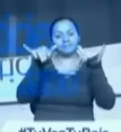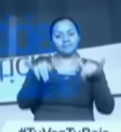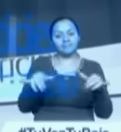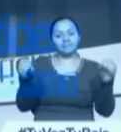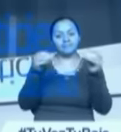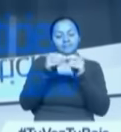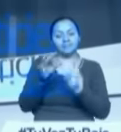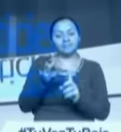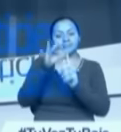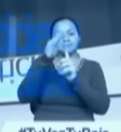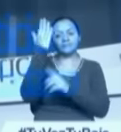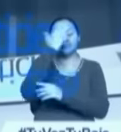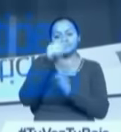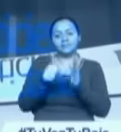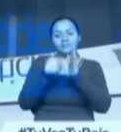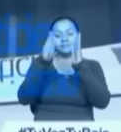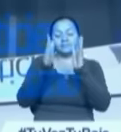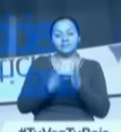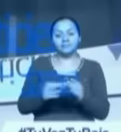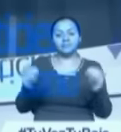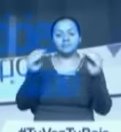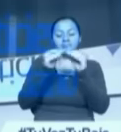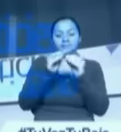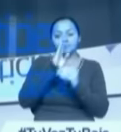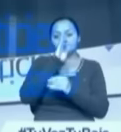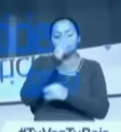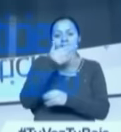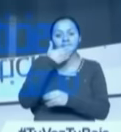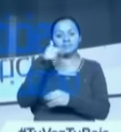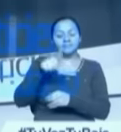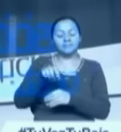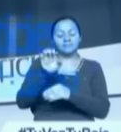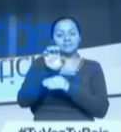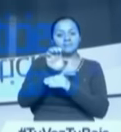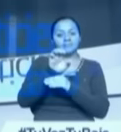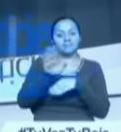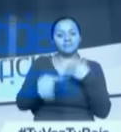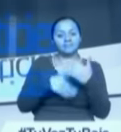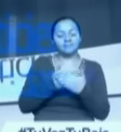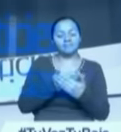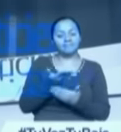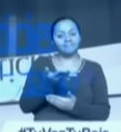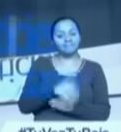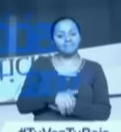la transmisión de Tele Ciudadana. Como siempre tenemos lo mejor de la producción nacional para ustedes.